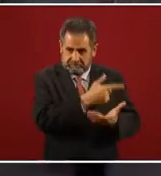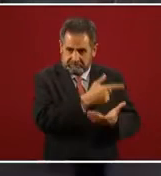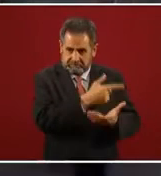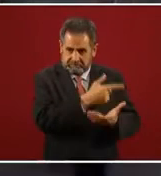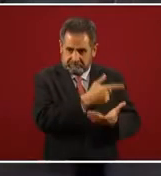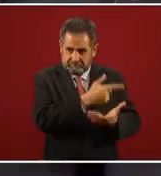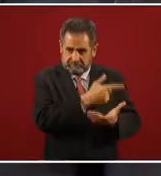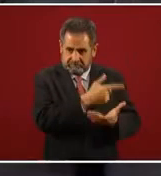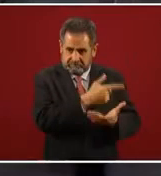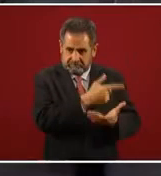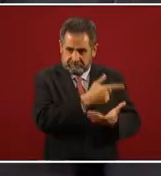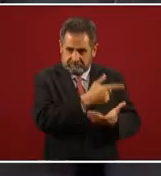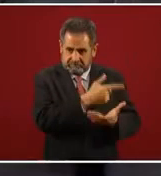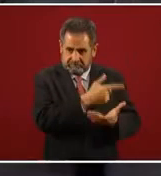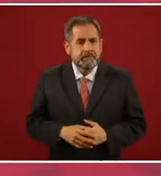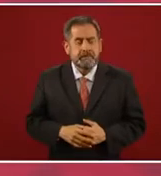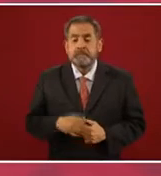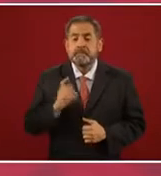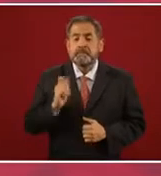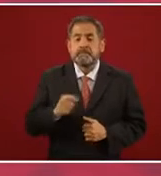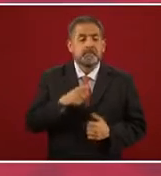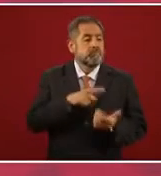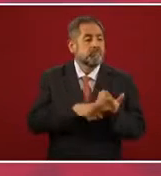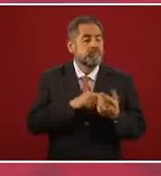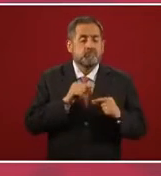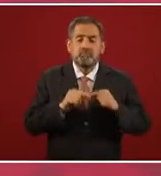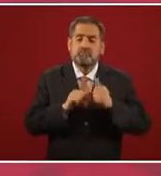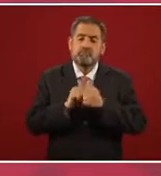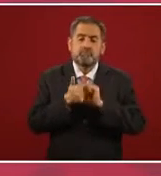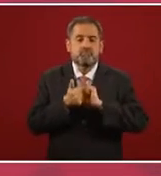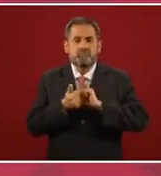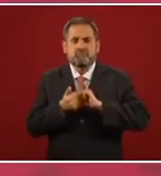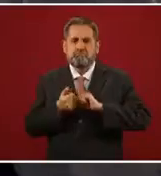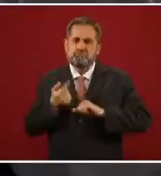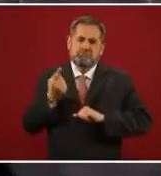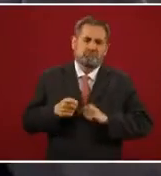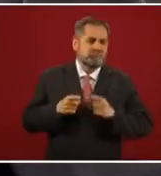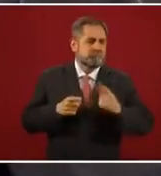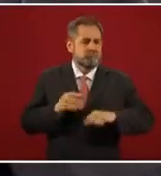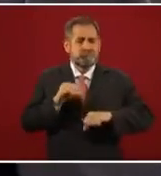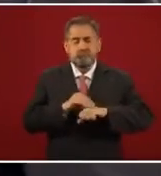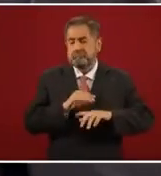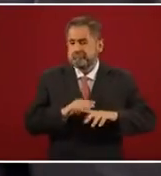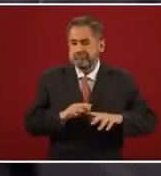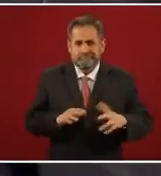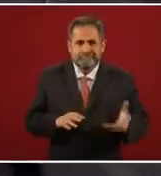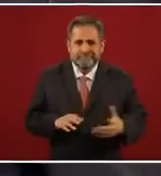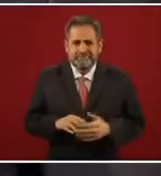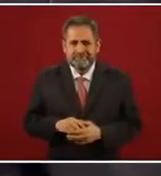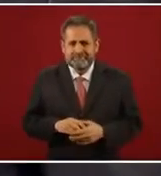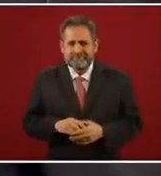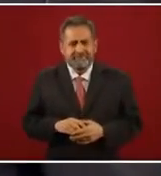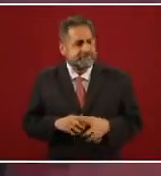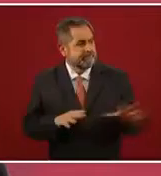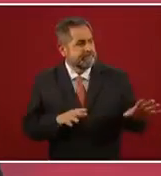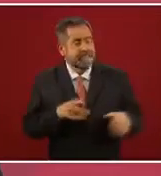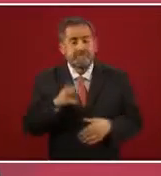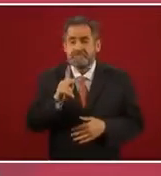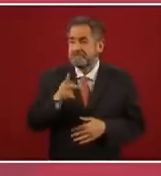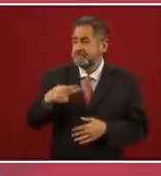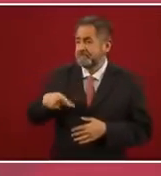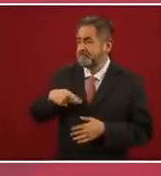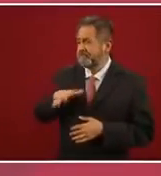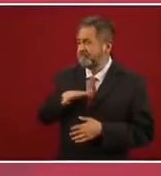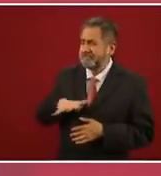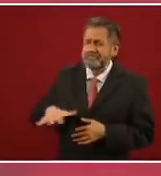Esto lo fueron imponiendo, afortunadamente son tantos los valores que hay en nuestro pueblo,